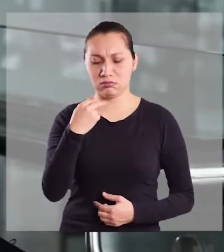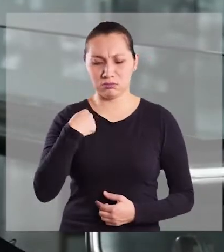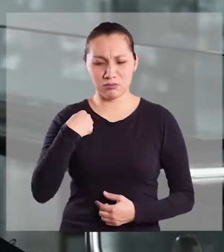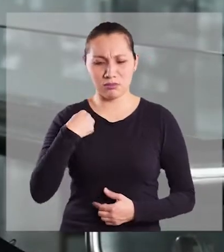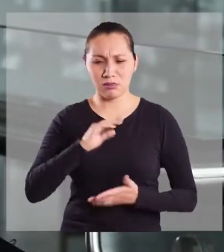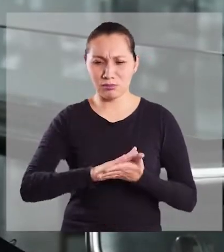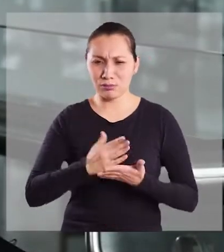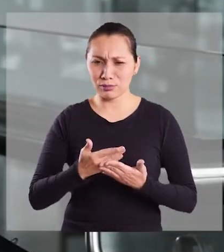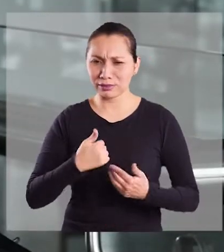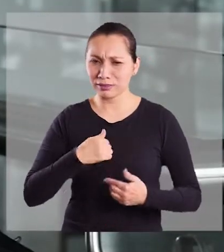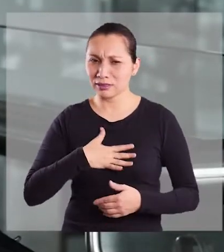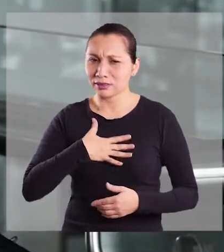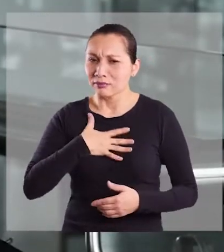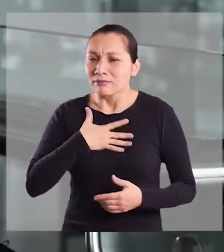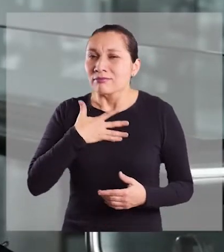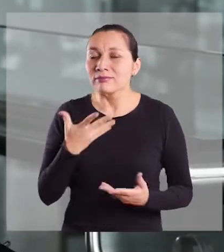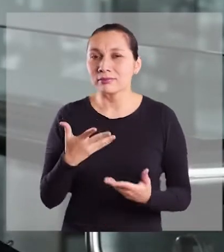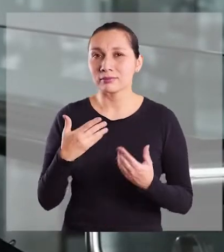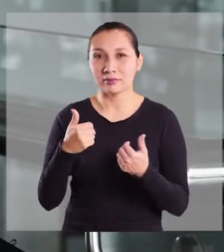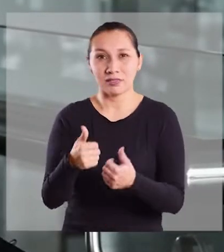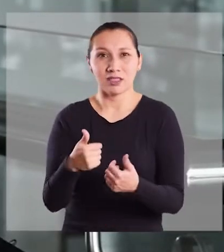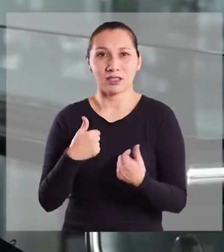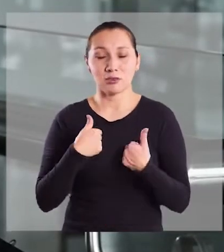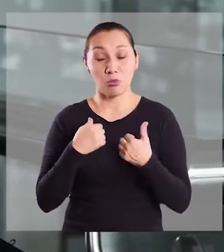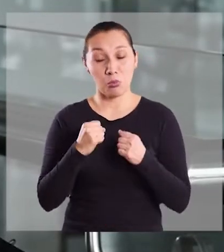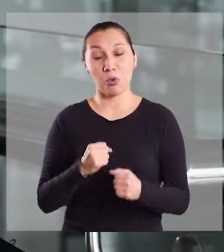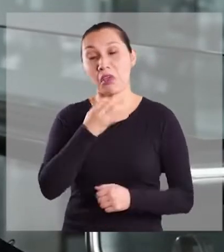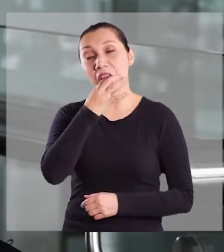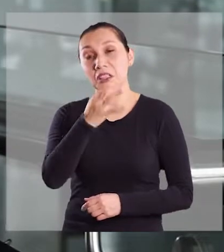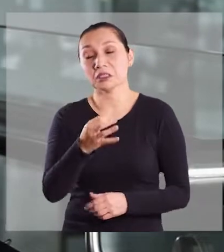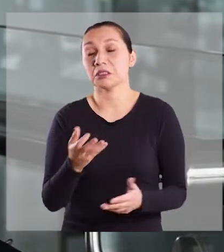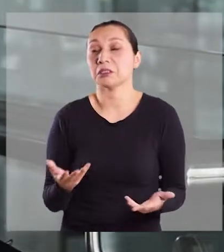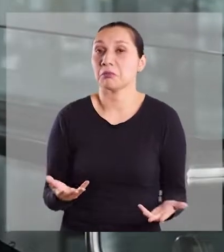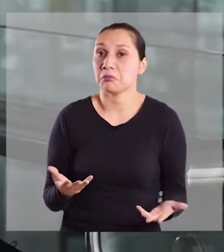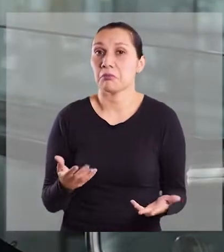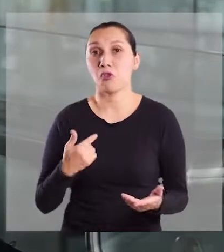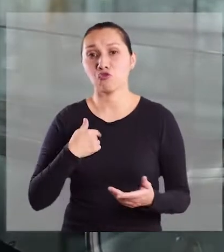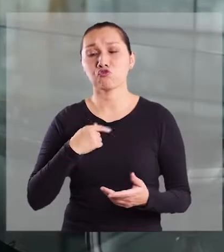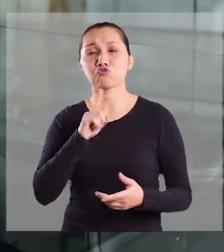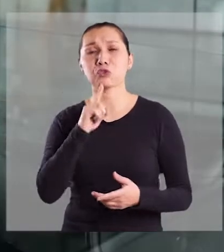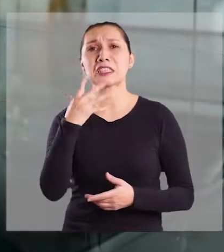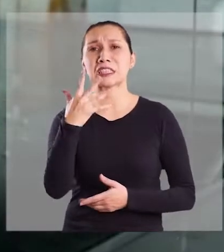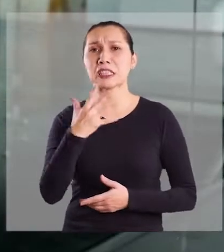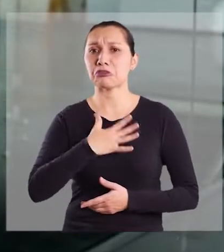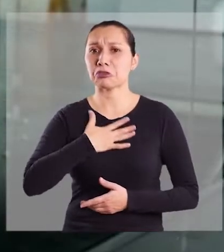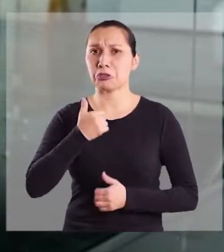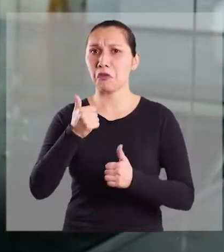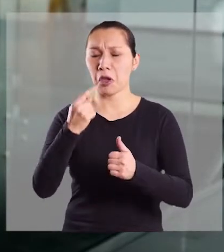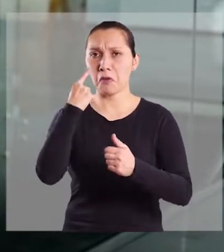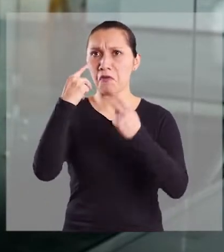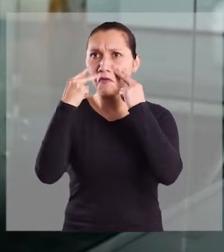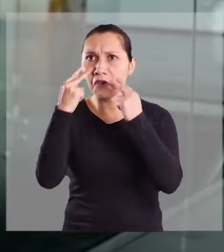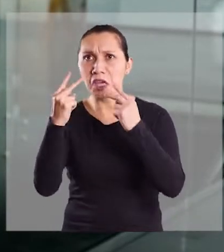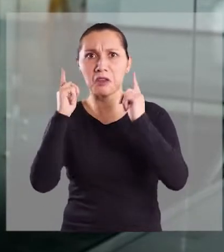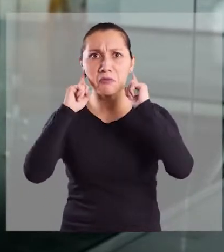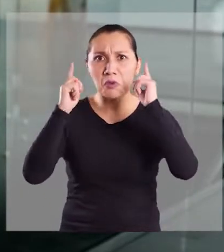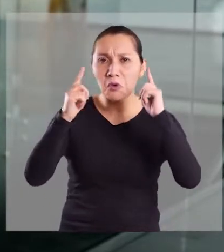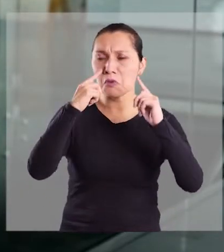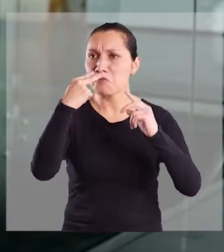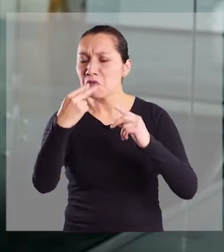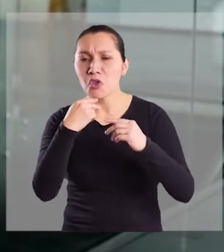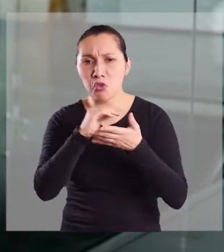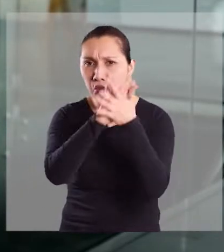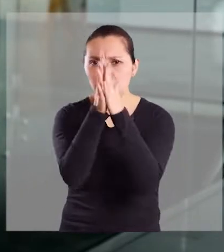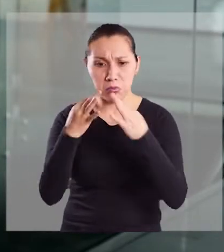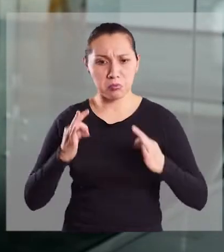nuestros sentidos. O sea, si bien yo podría decir que tengo los cinco sentidos activos, la verdad es